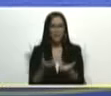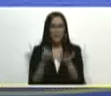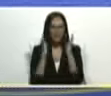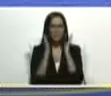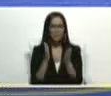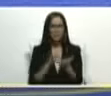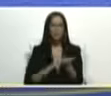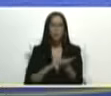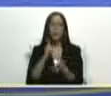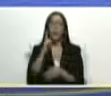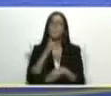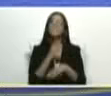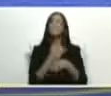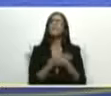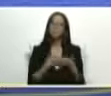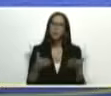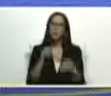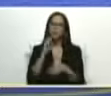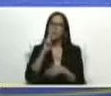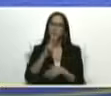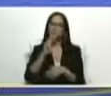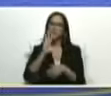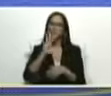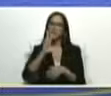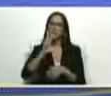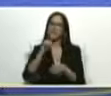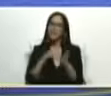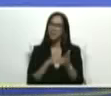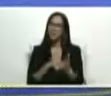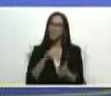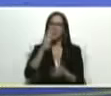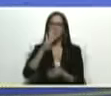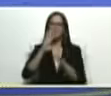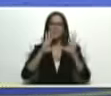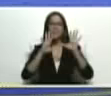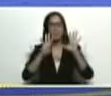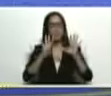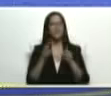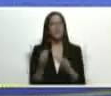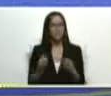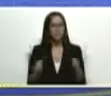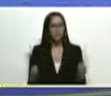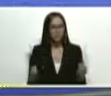resueltas 1.253.419 es bastante